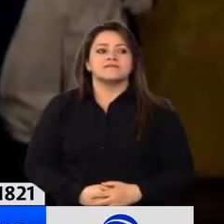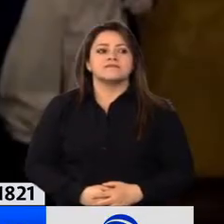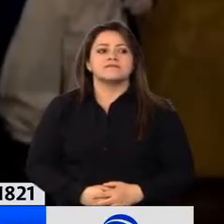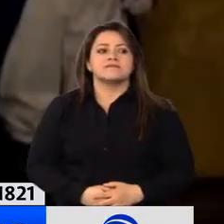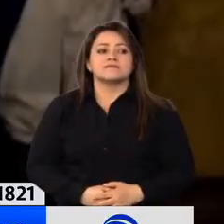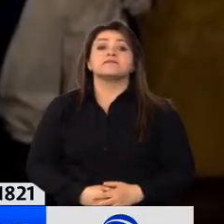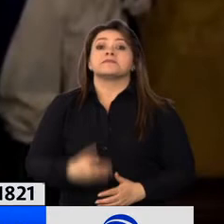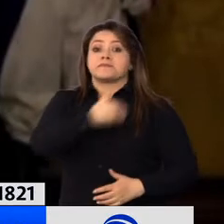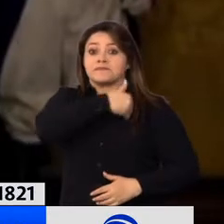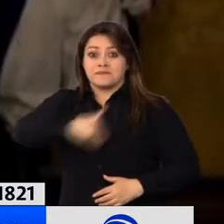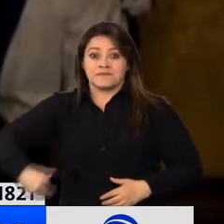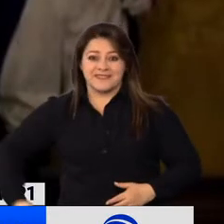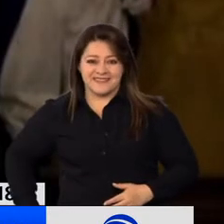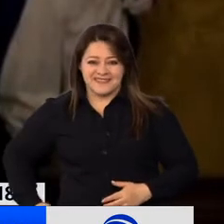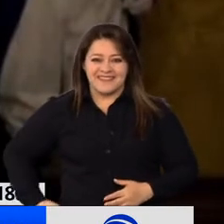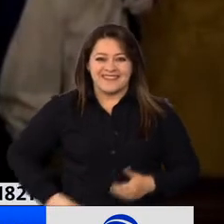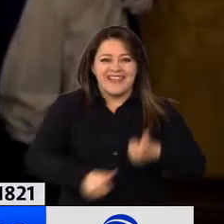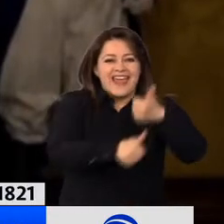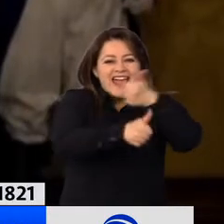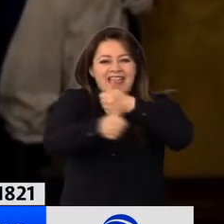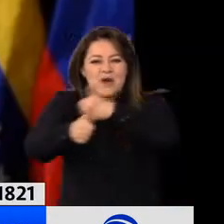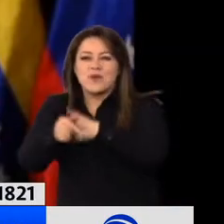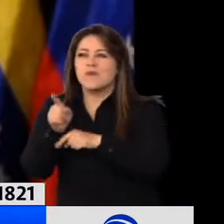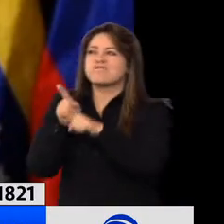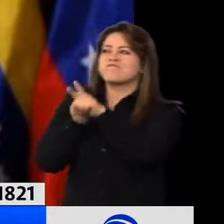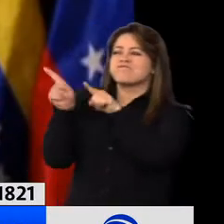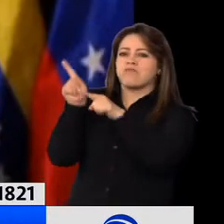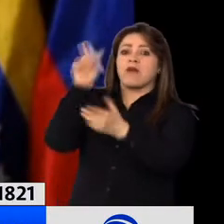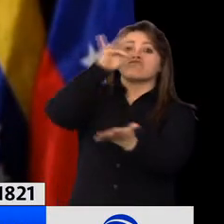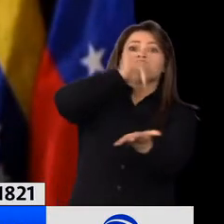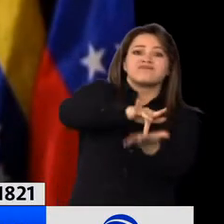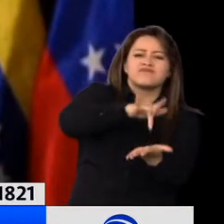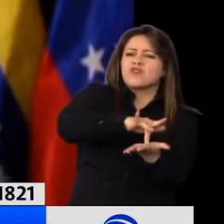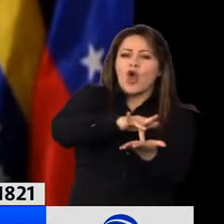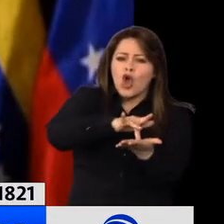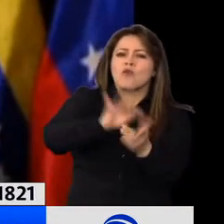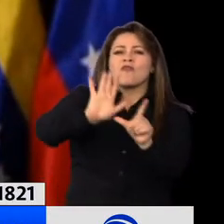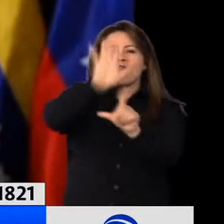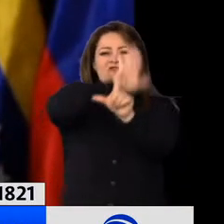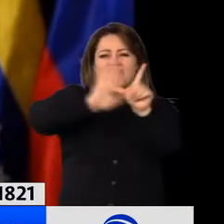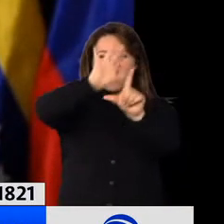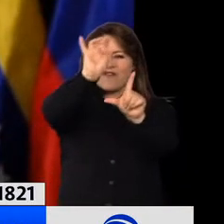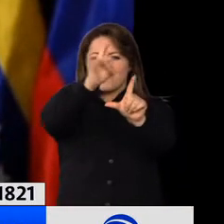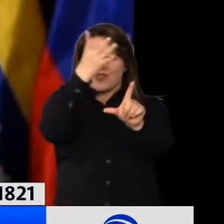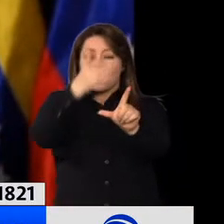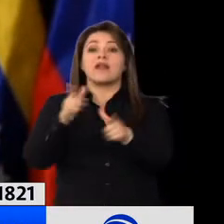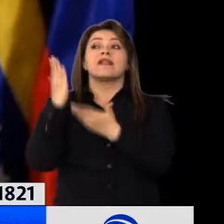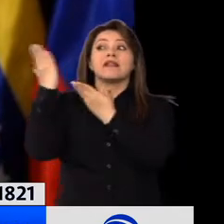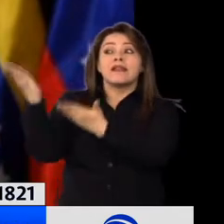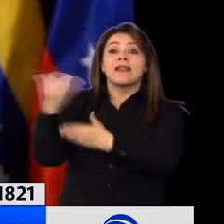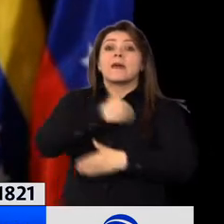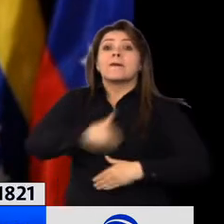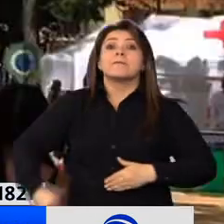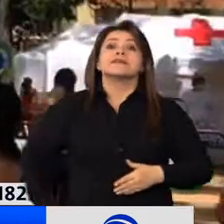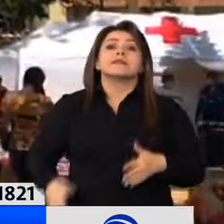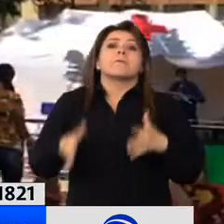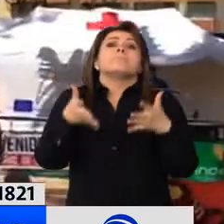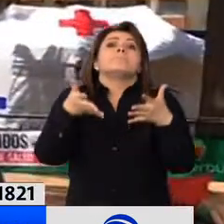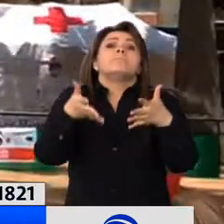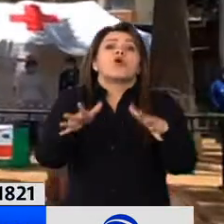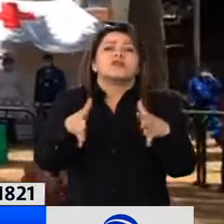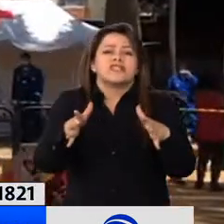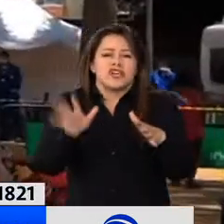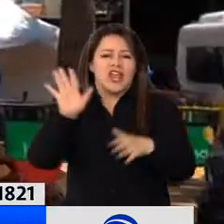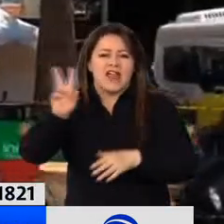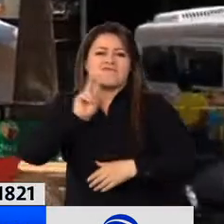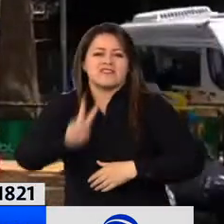Los presidentes de estos países hicieron presencia a través de un video. Juan Guaidó habló en nombre del país bolivariano y